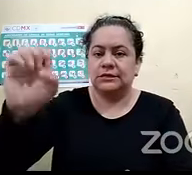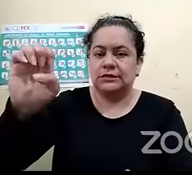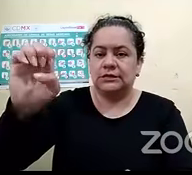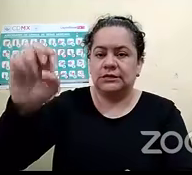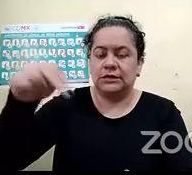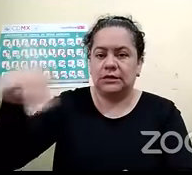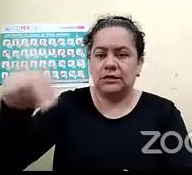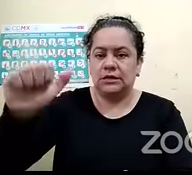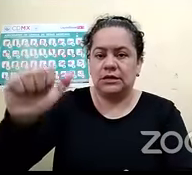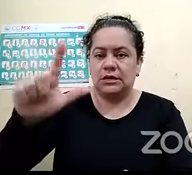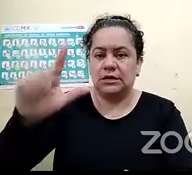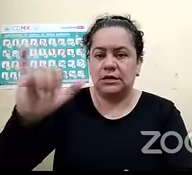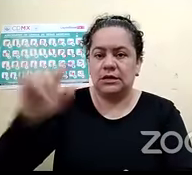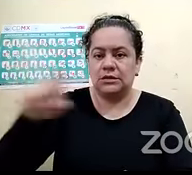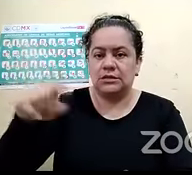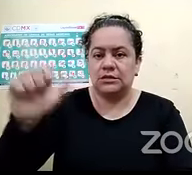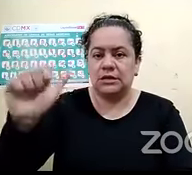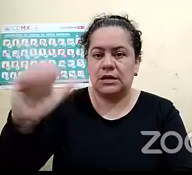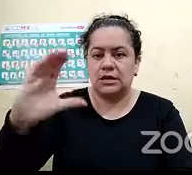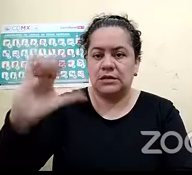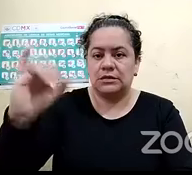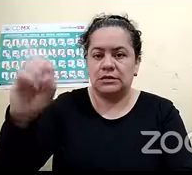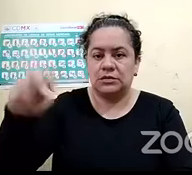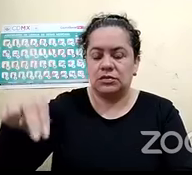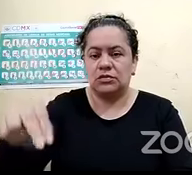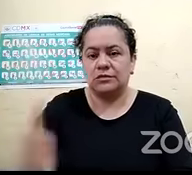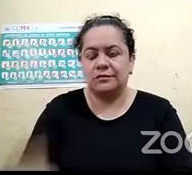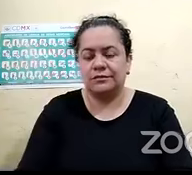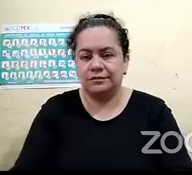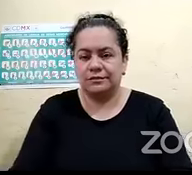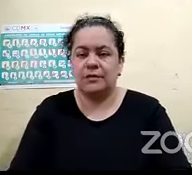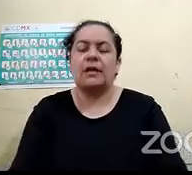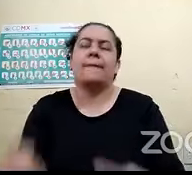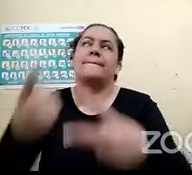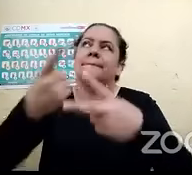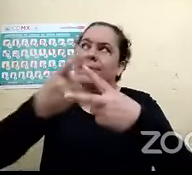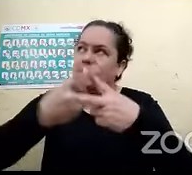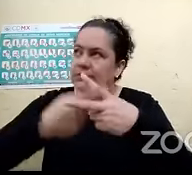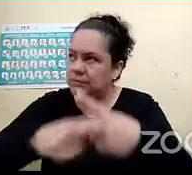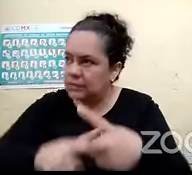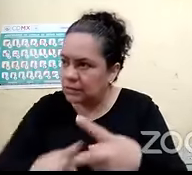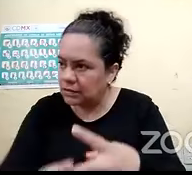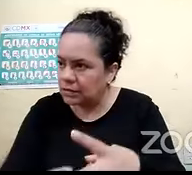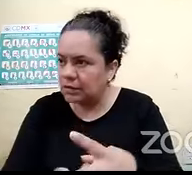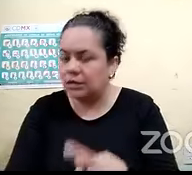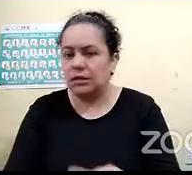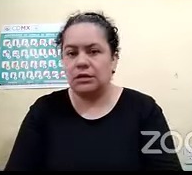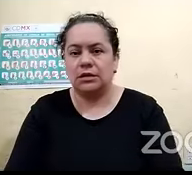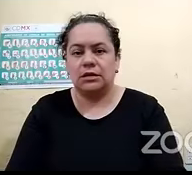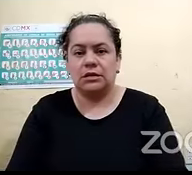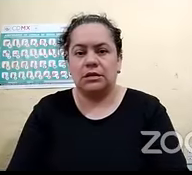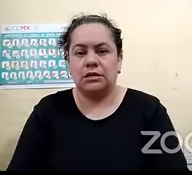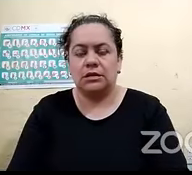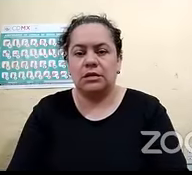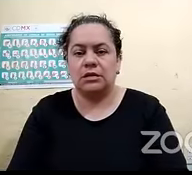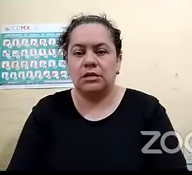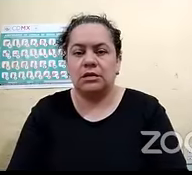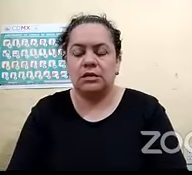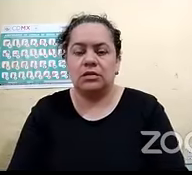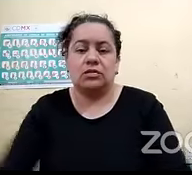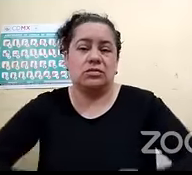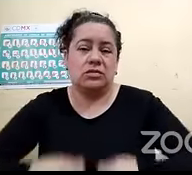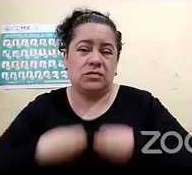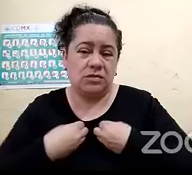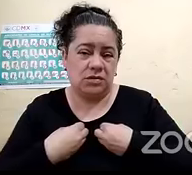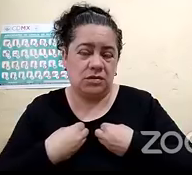empezar empezar a adaptar donde nosotros vivimos en gestionar